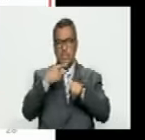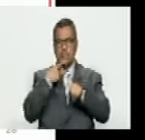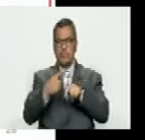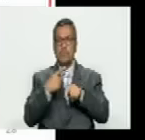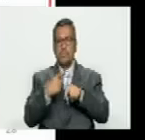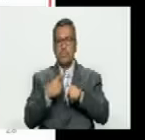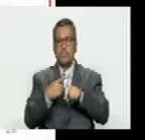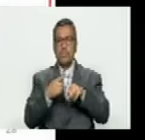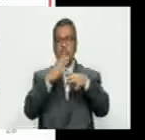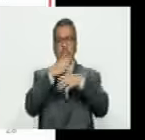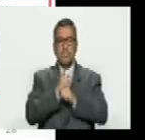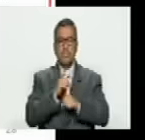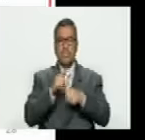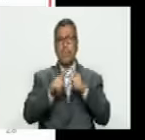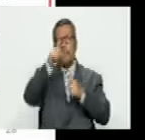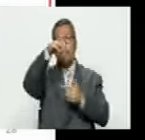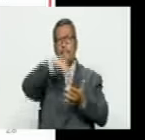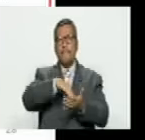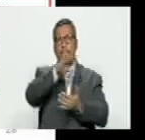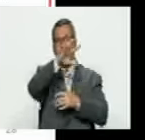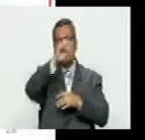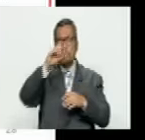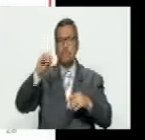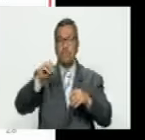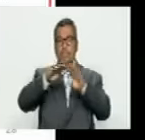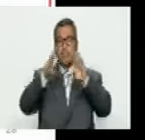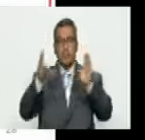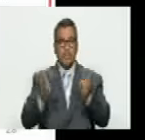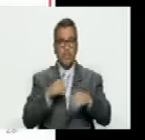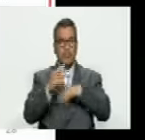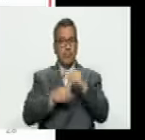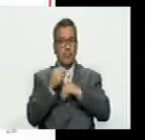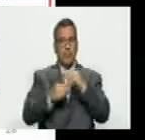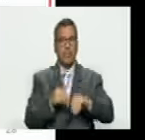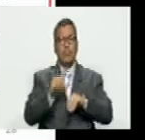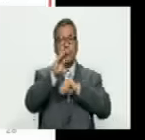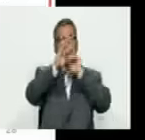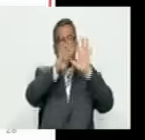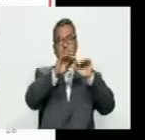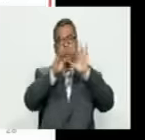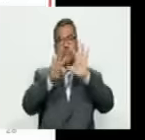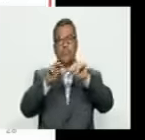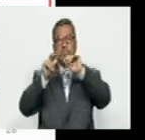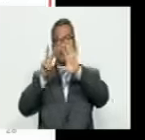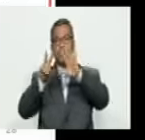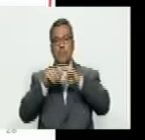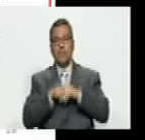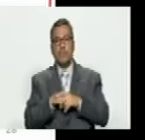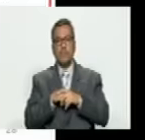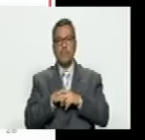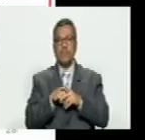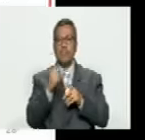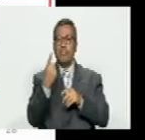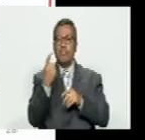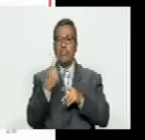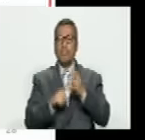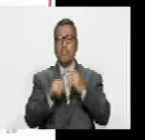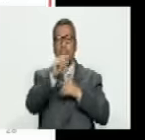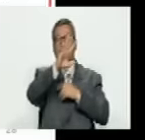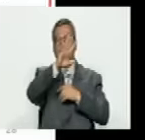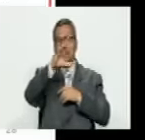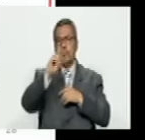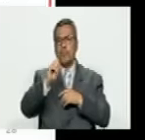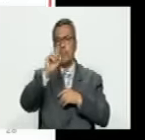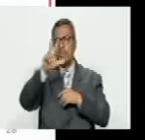para que sea confiable 1500 mesas pero lo hicieron con 997 o le faltaron 503